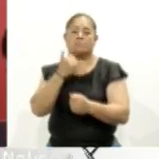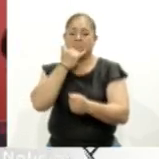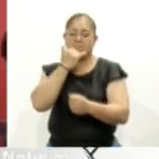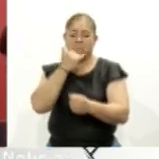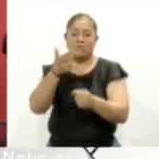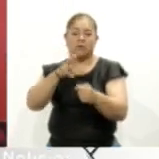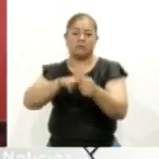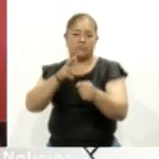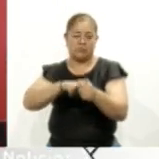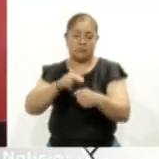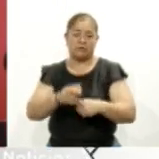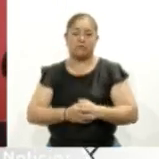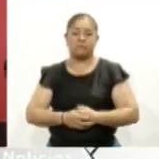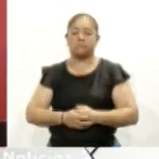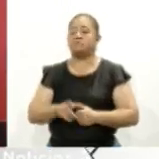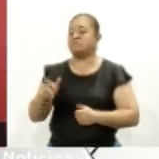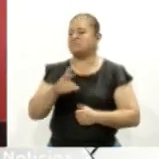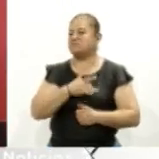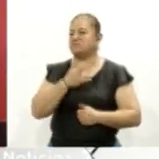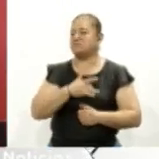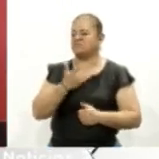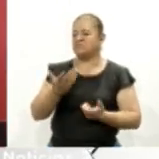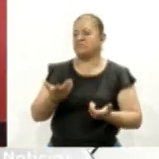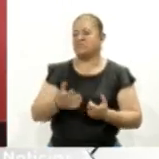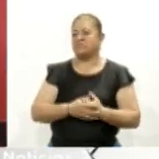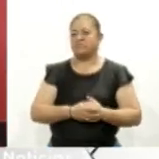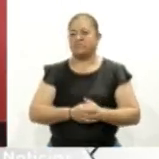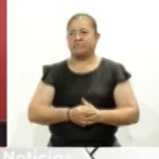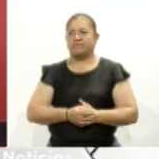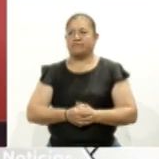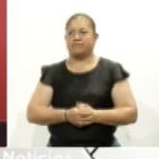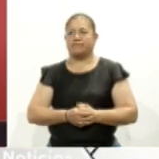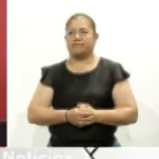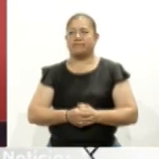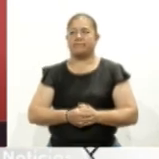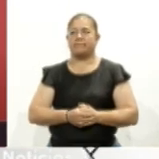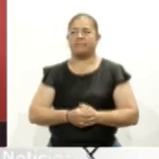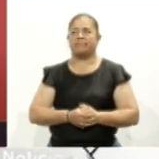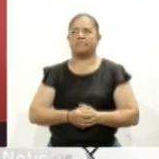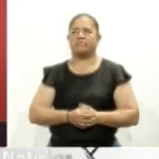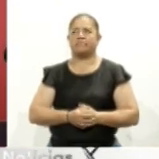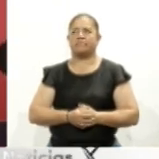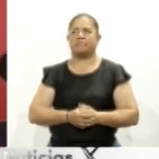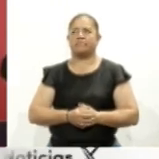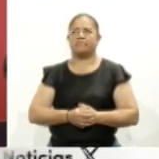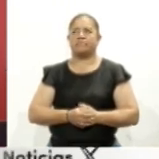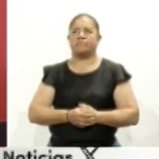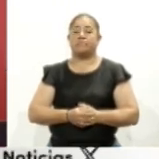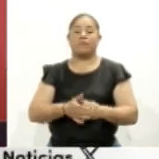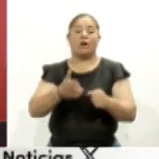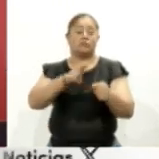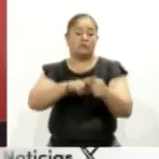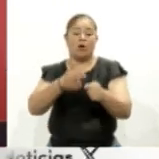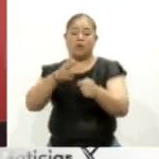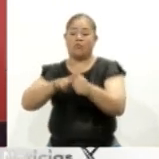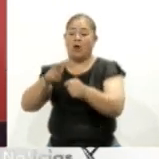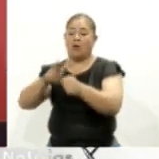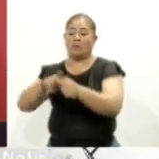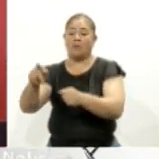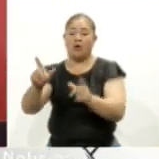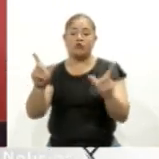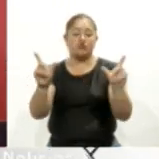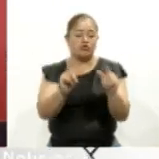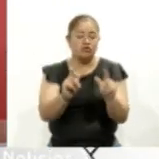el estado en que se encuentran los